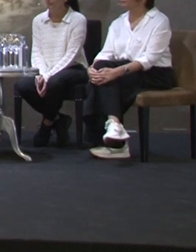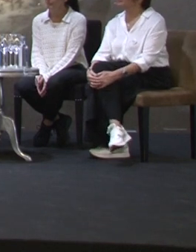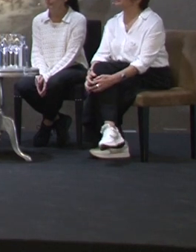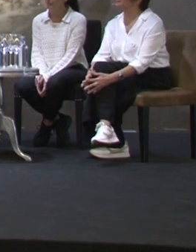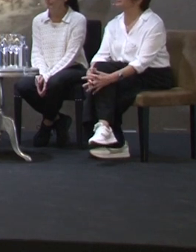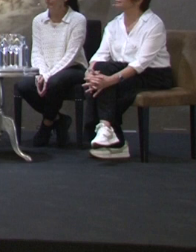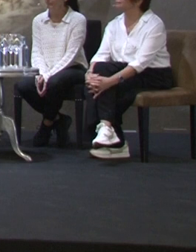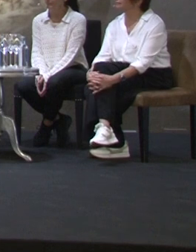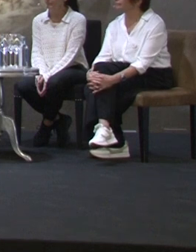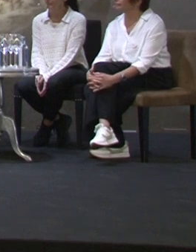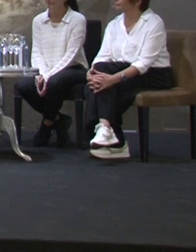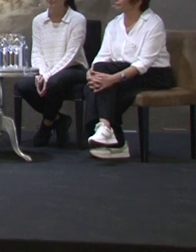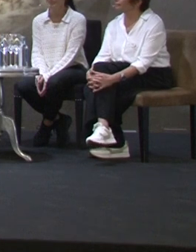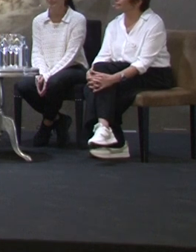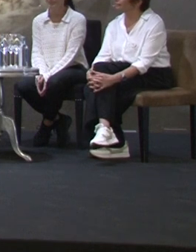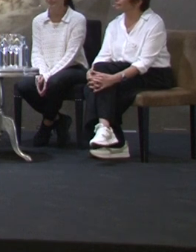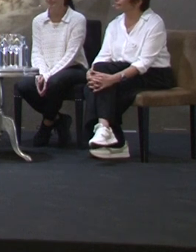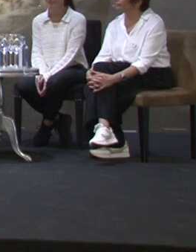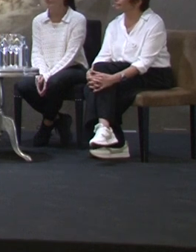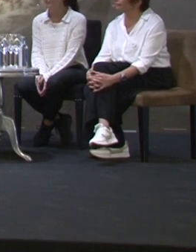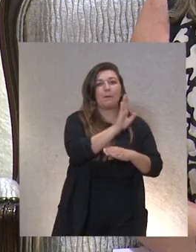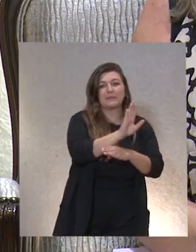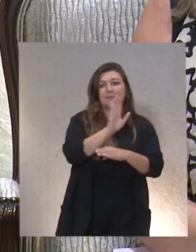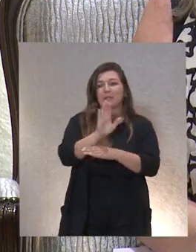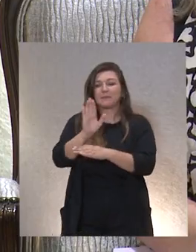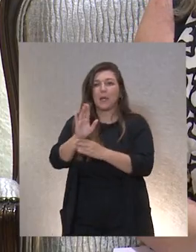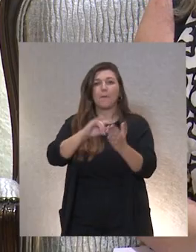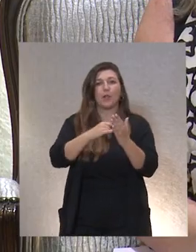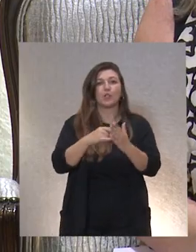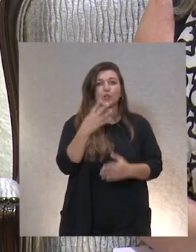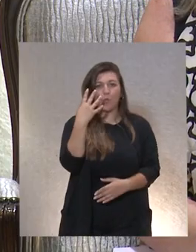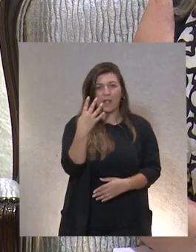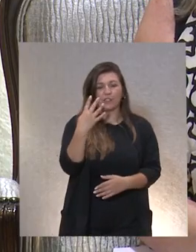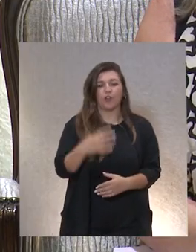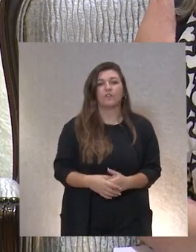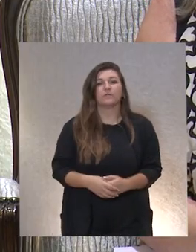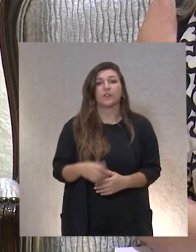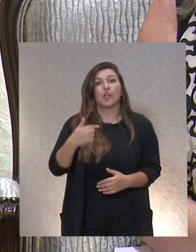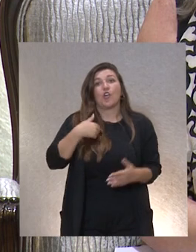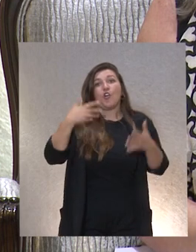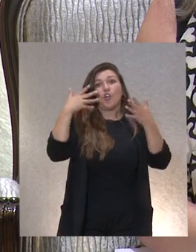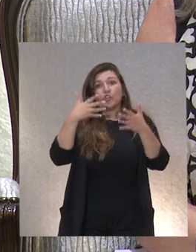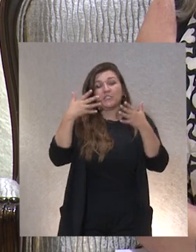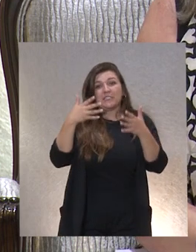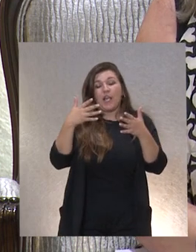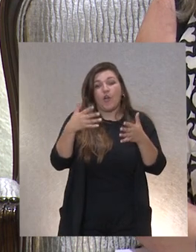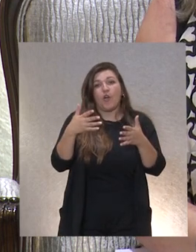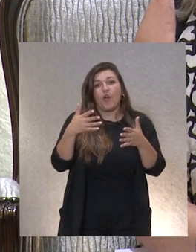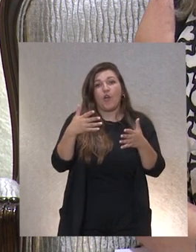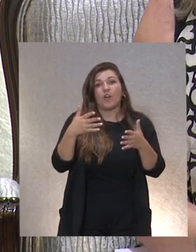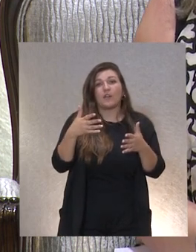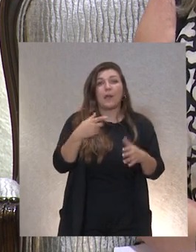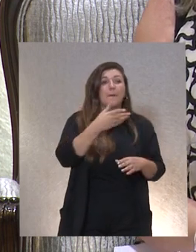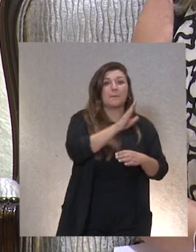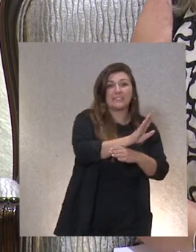al coloquio al final, una vez que se hayan presentado los cuatro proyectos. Yo les recomendaría que, a medida que